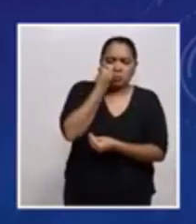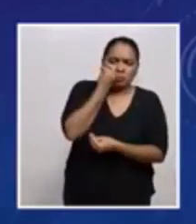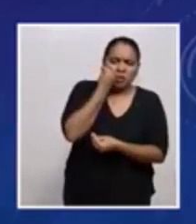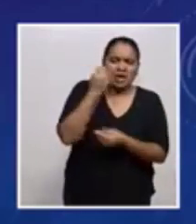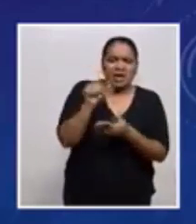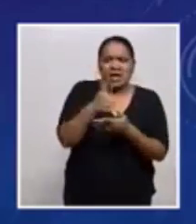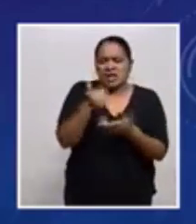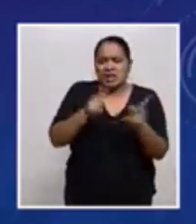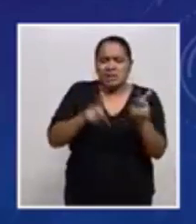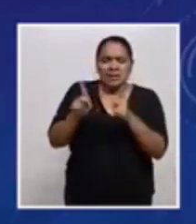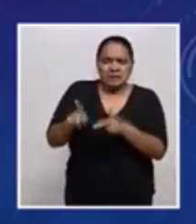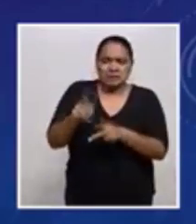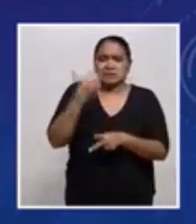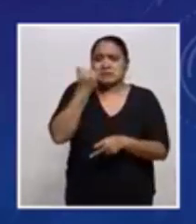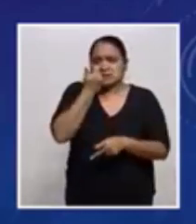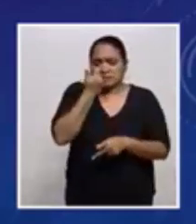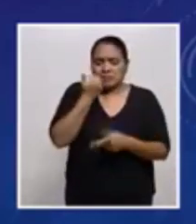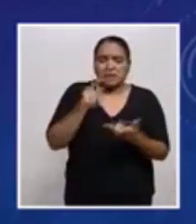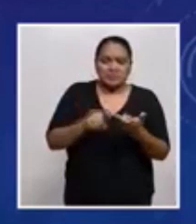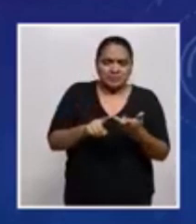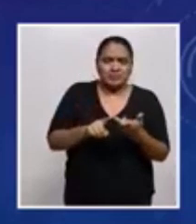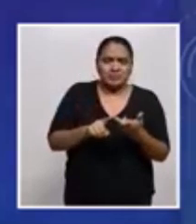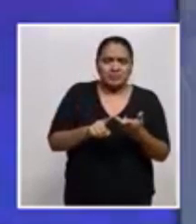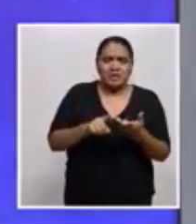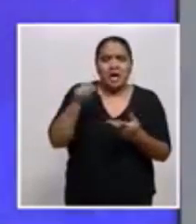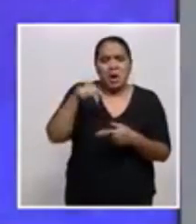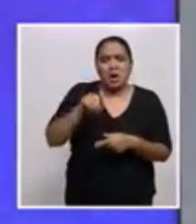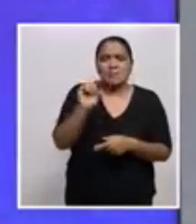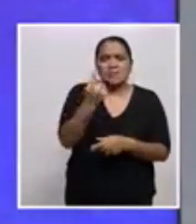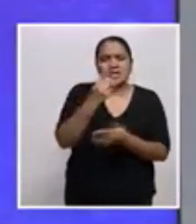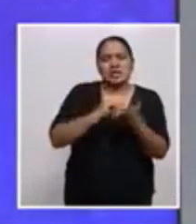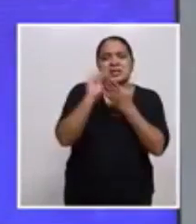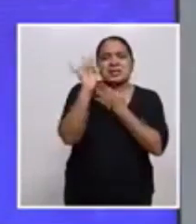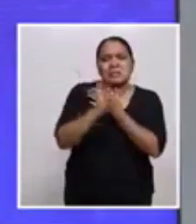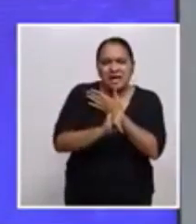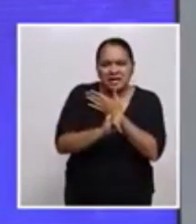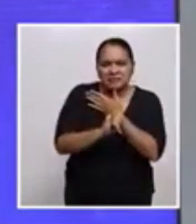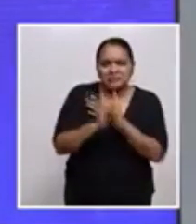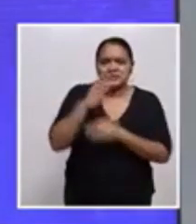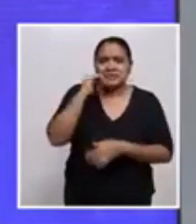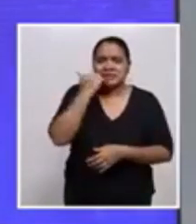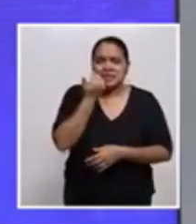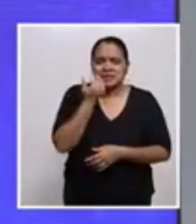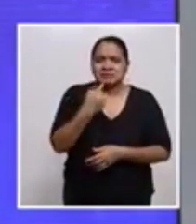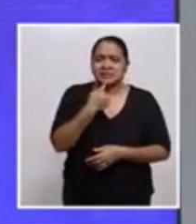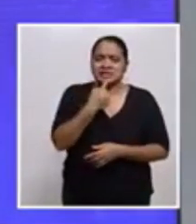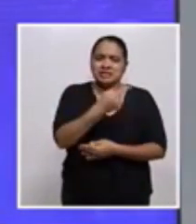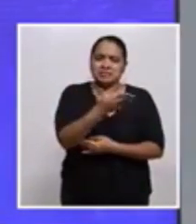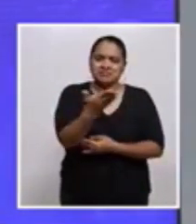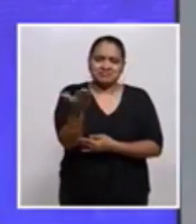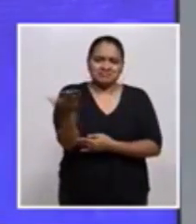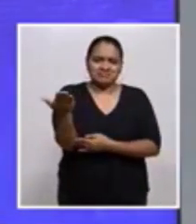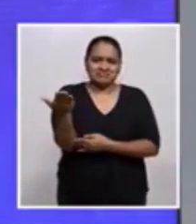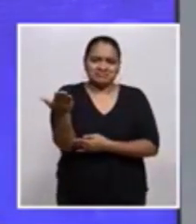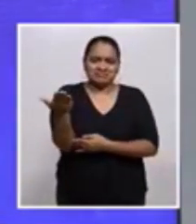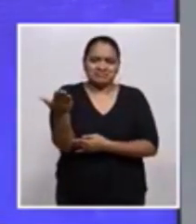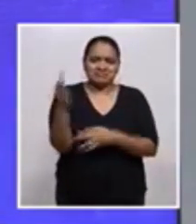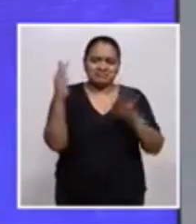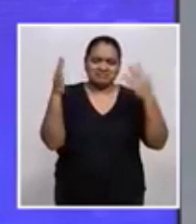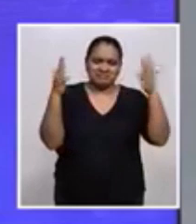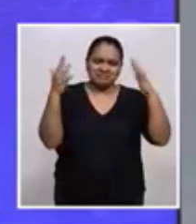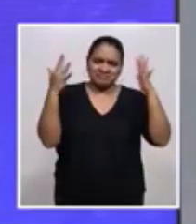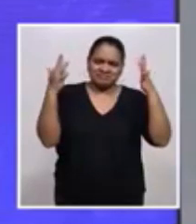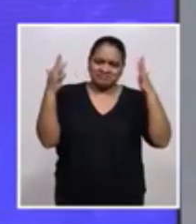apareciendo un brote de esta enfermedad. Hoy es primero de mayo. Queremos hacer un reconocimiento a todo ese personal